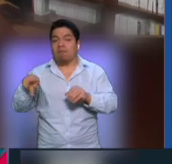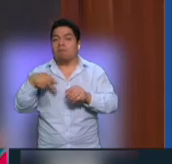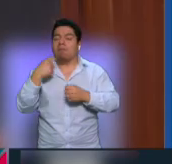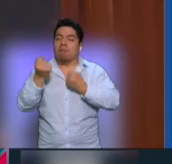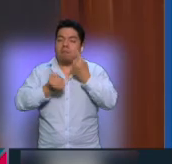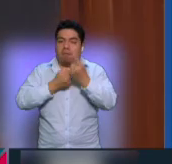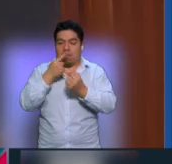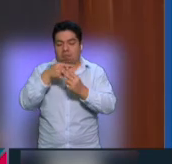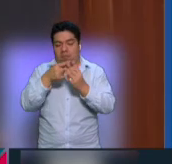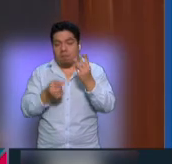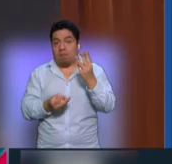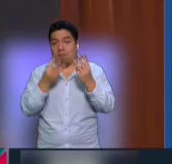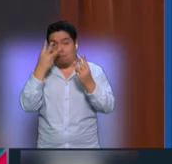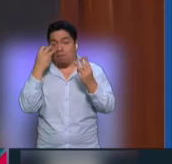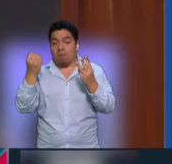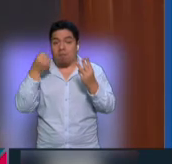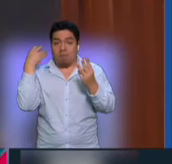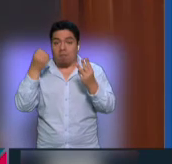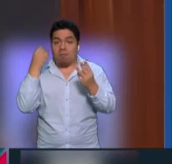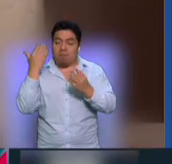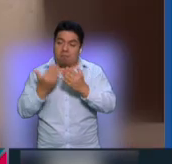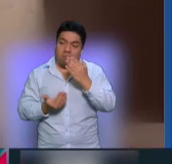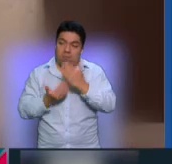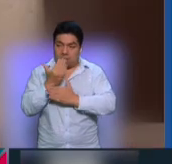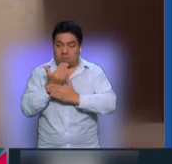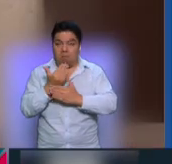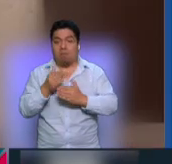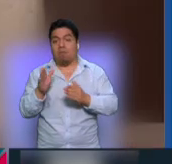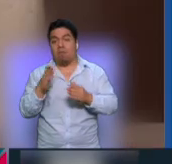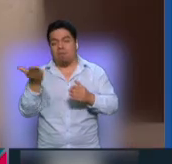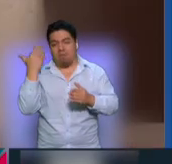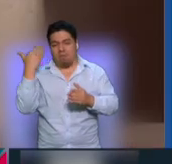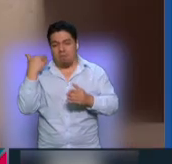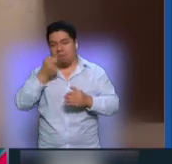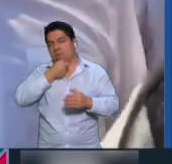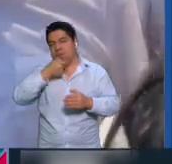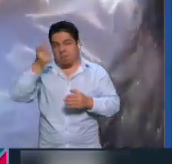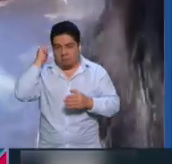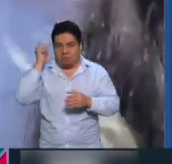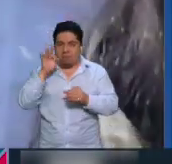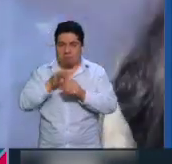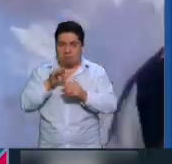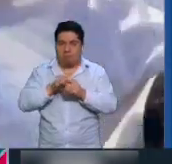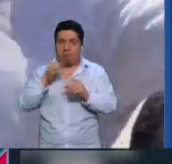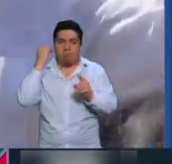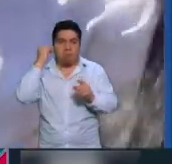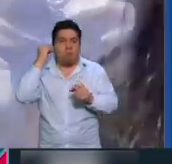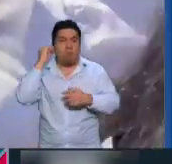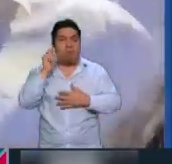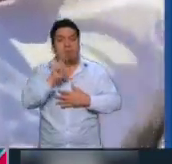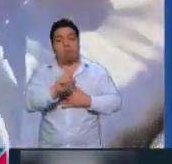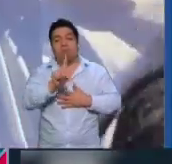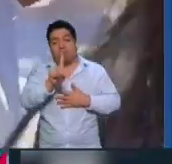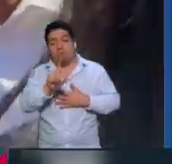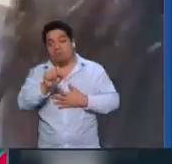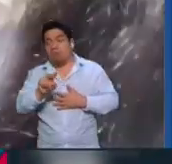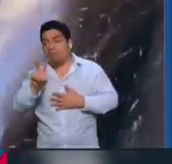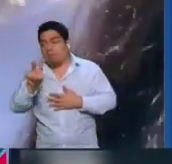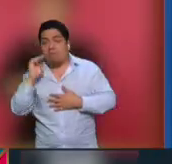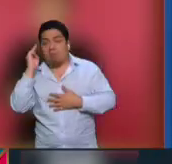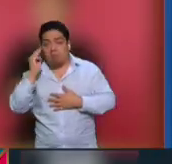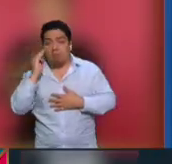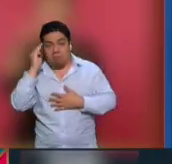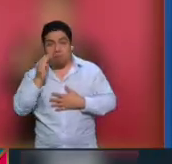emitidas en tres de sus conferencias mañaneras que tuvieron lugar durante el periodo de las campañas electorales, los días 21 y 22 de marzo,